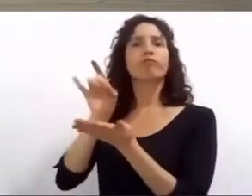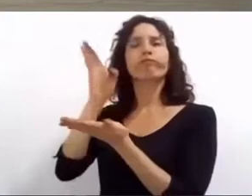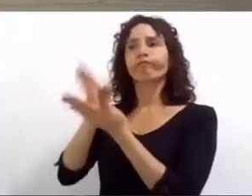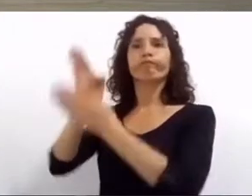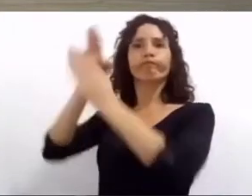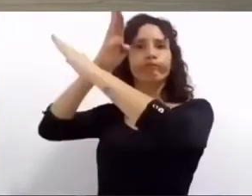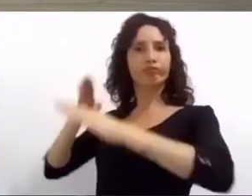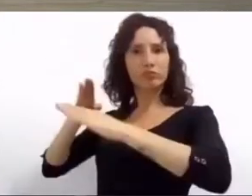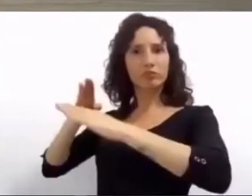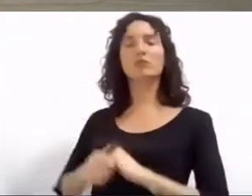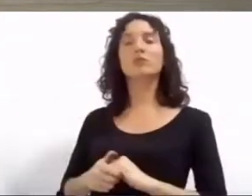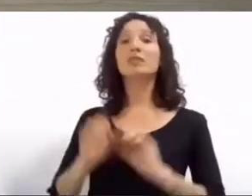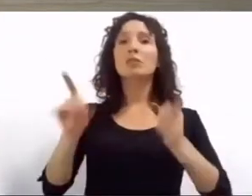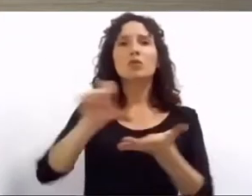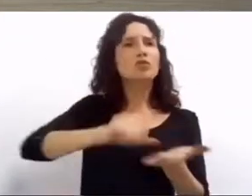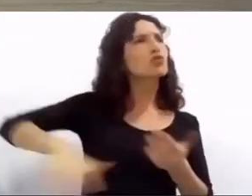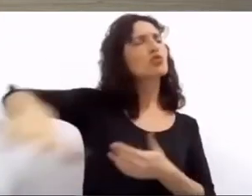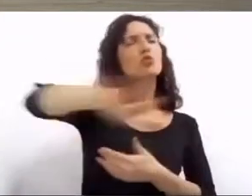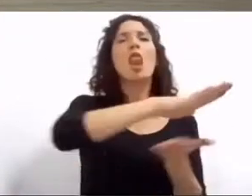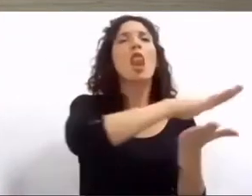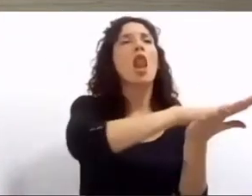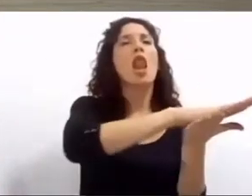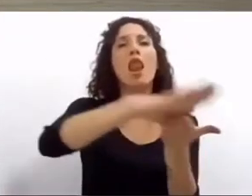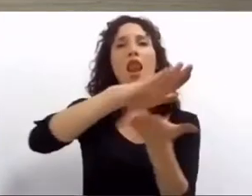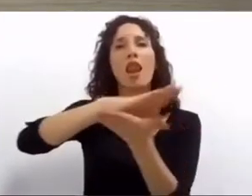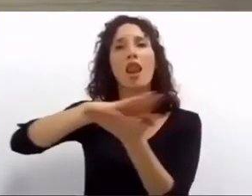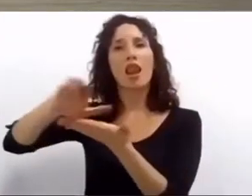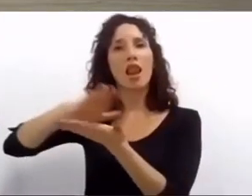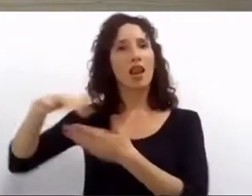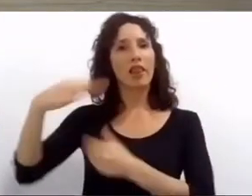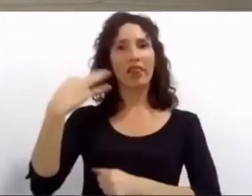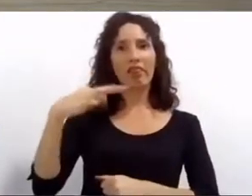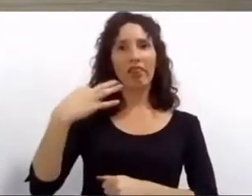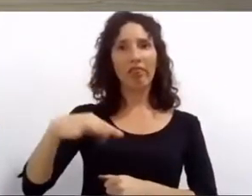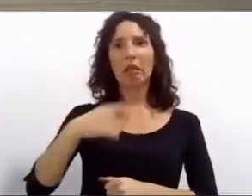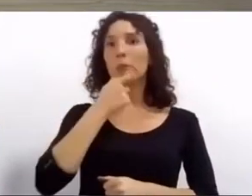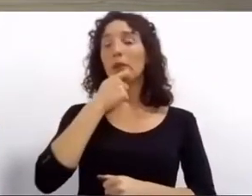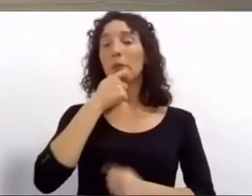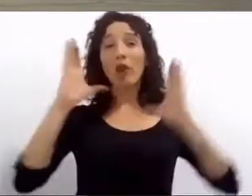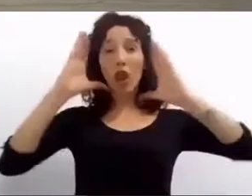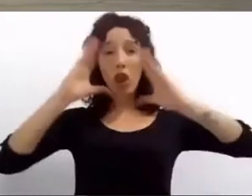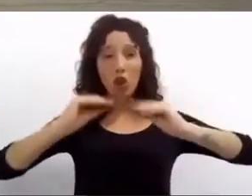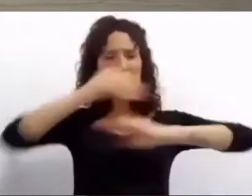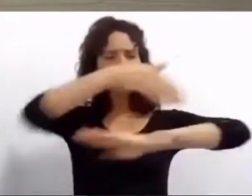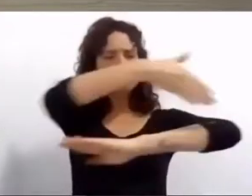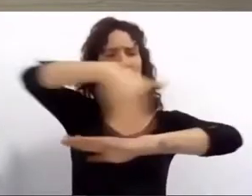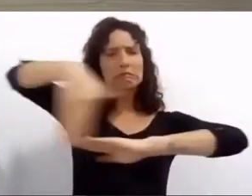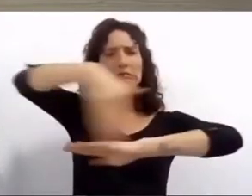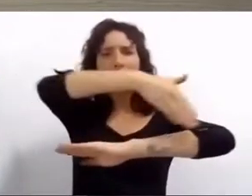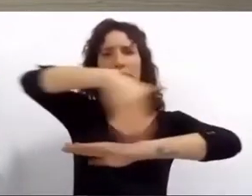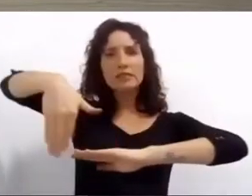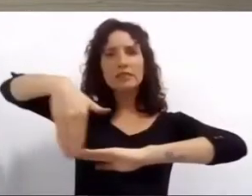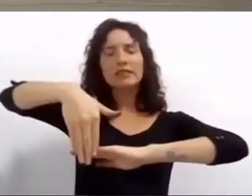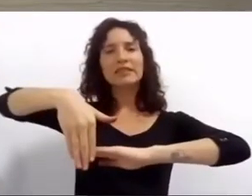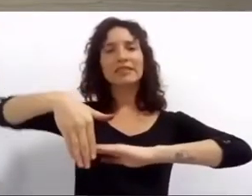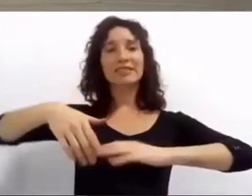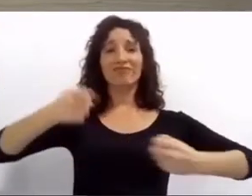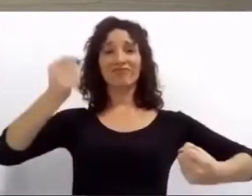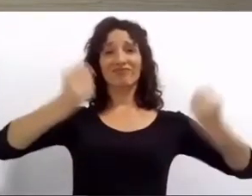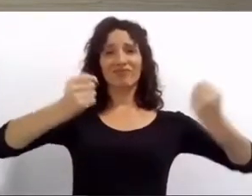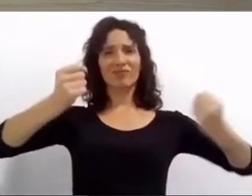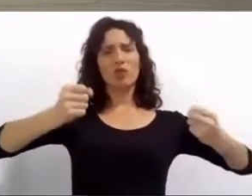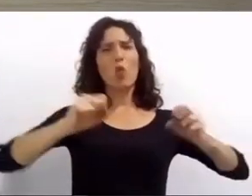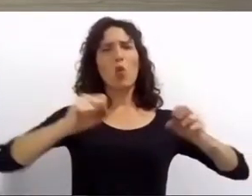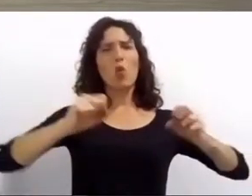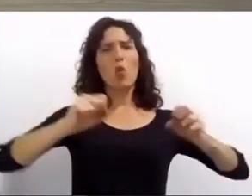higienizar cada rincón de la ciudad. Por las noches, desinfectábamos con esterilón las calles, un preparado antiséptico que se